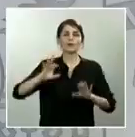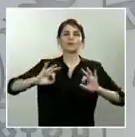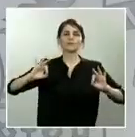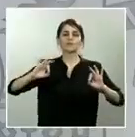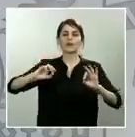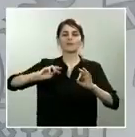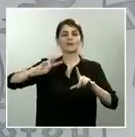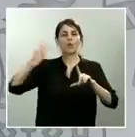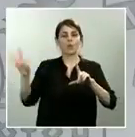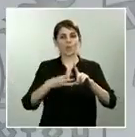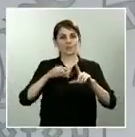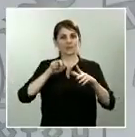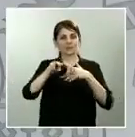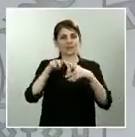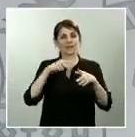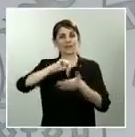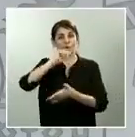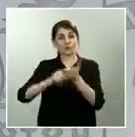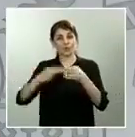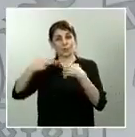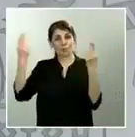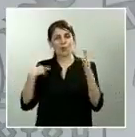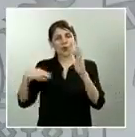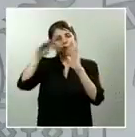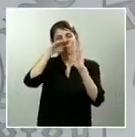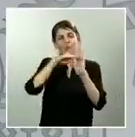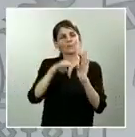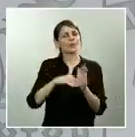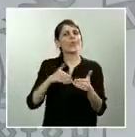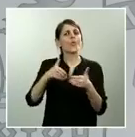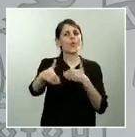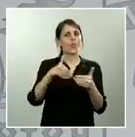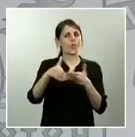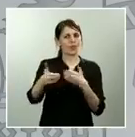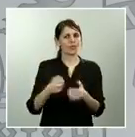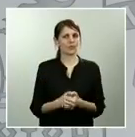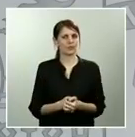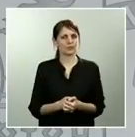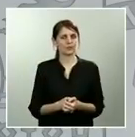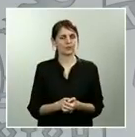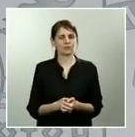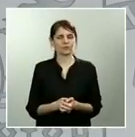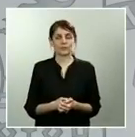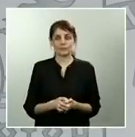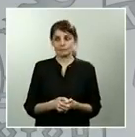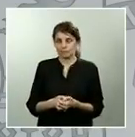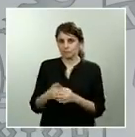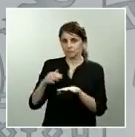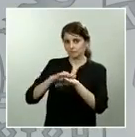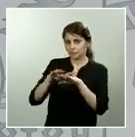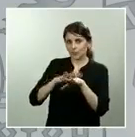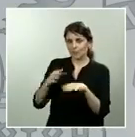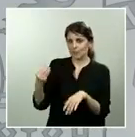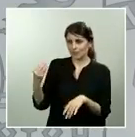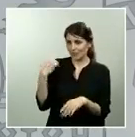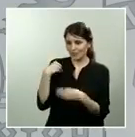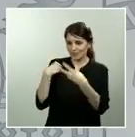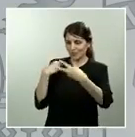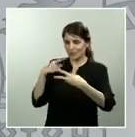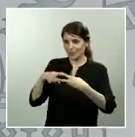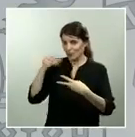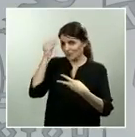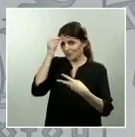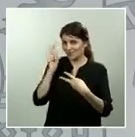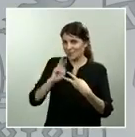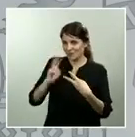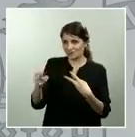si en relación con estas dos cuestiones creía también Sergio haberte contestado diciendo que se irán publicando